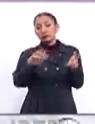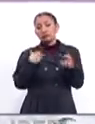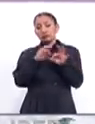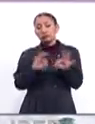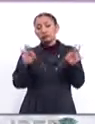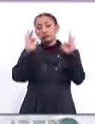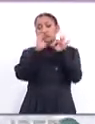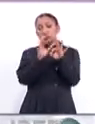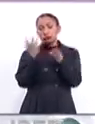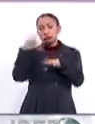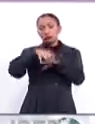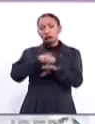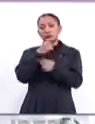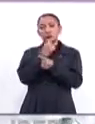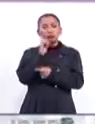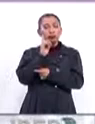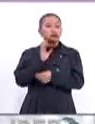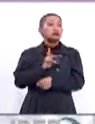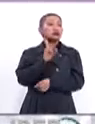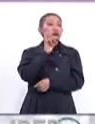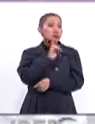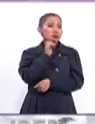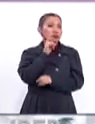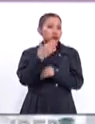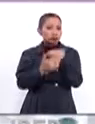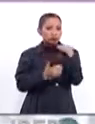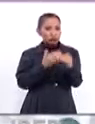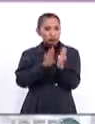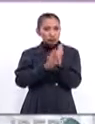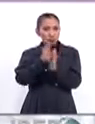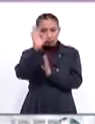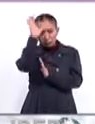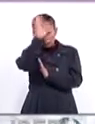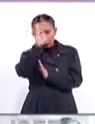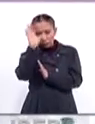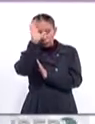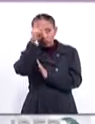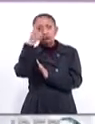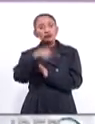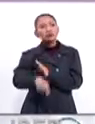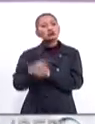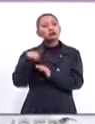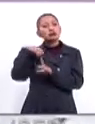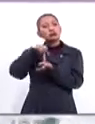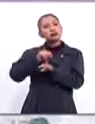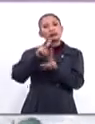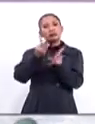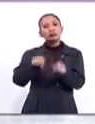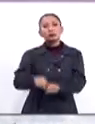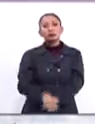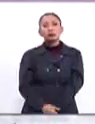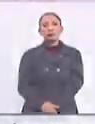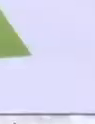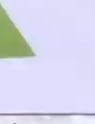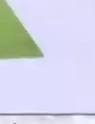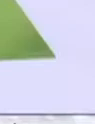la trascendencia de la inclusión de las niñas y las mujeres en el desarrollo de la ciencia para alcanzar la paz.